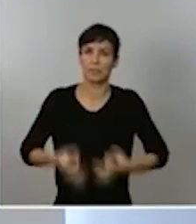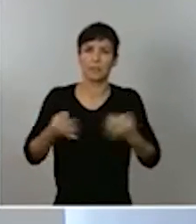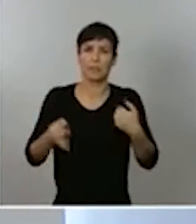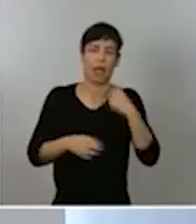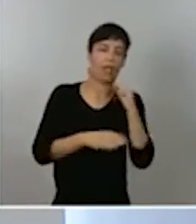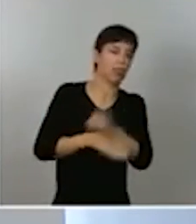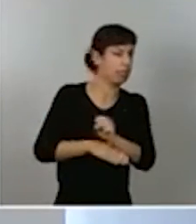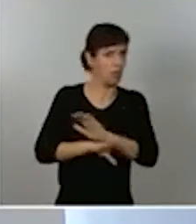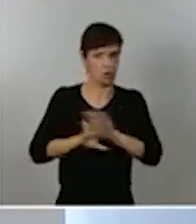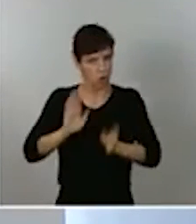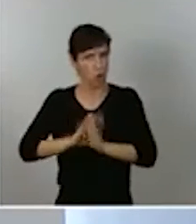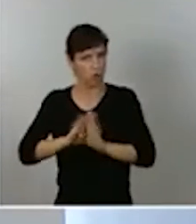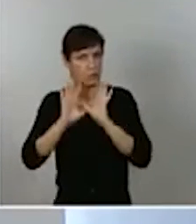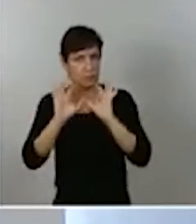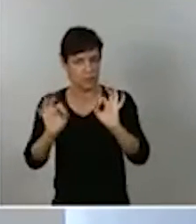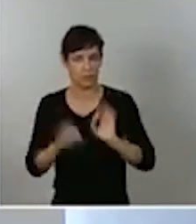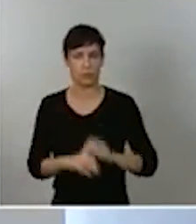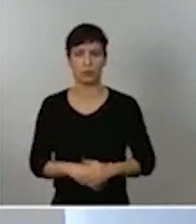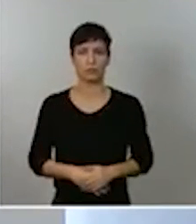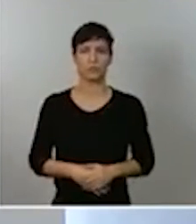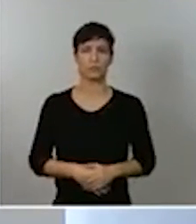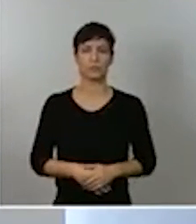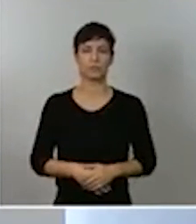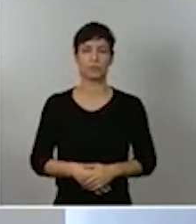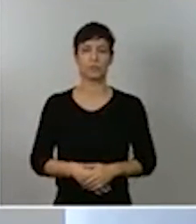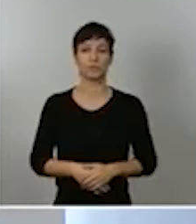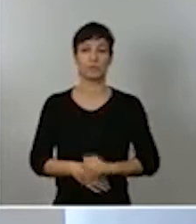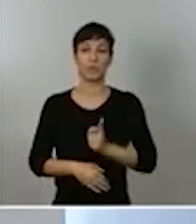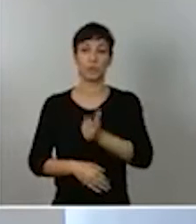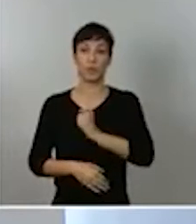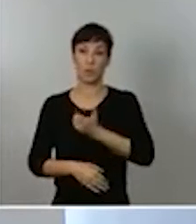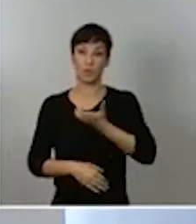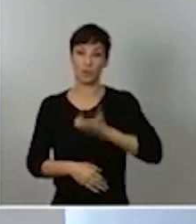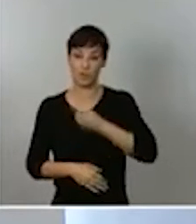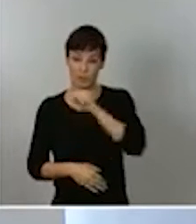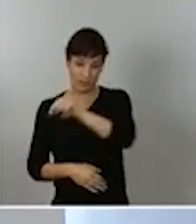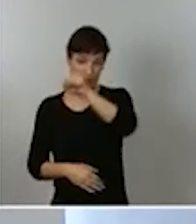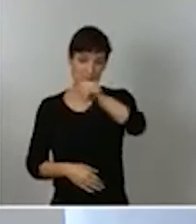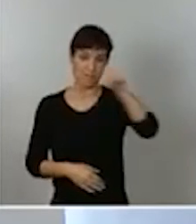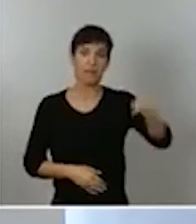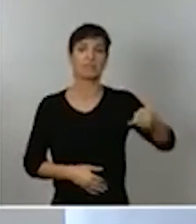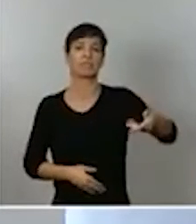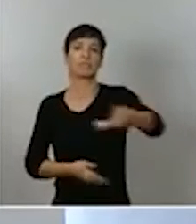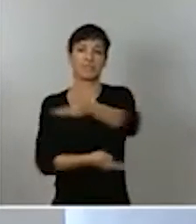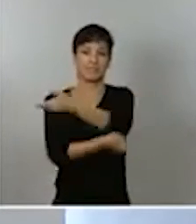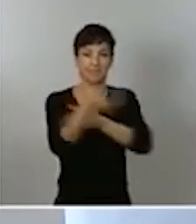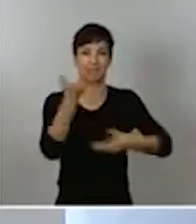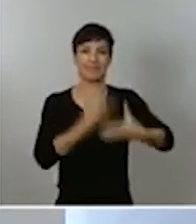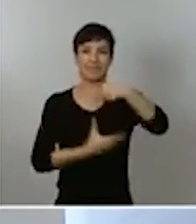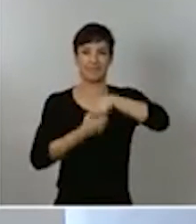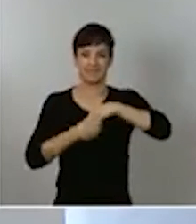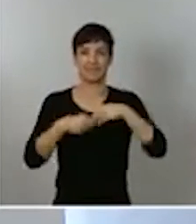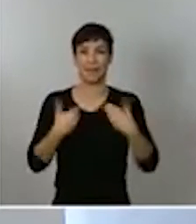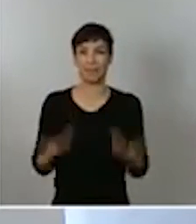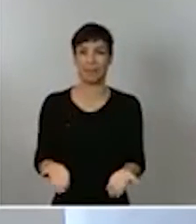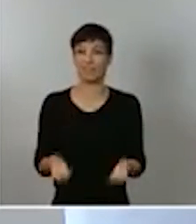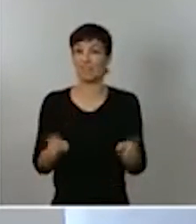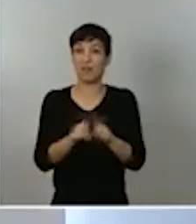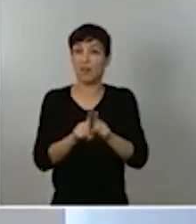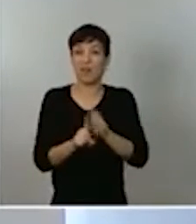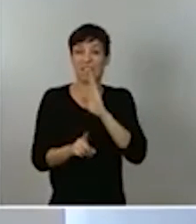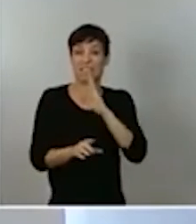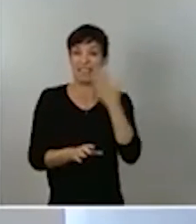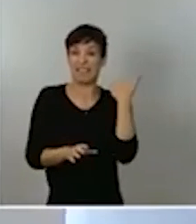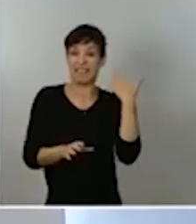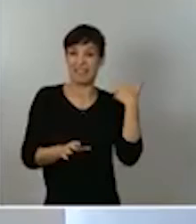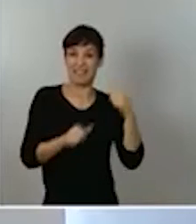Las diferentes policías municipales también van a participar en este dispositivo, como lo han hecho en el desarrollo de los últimos